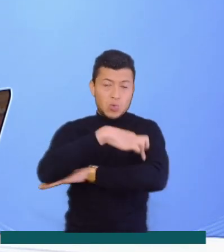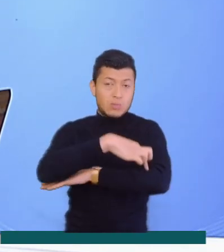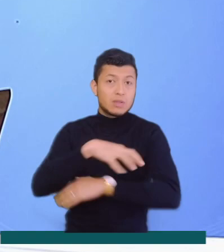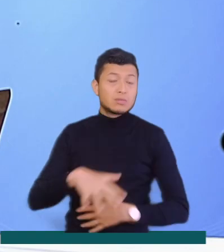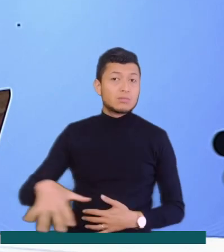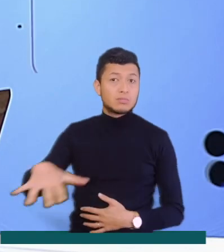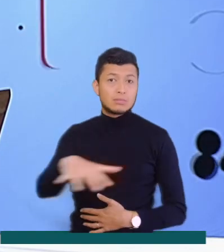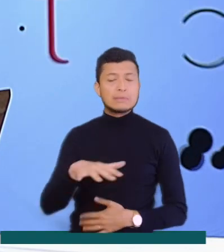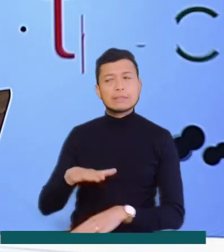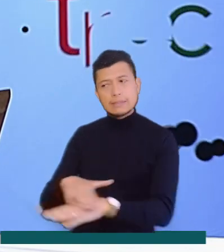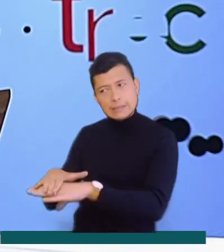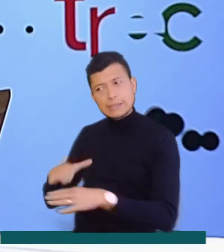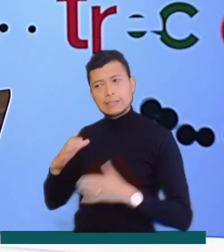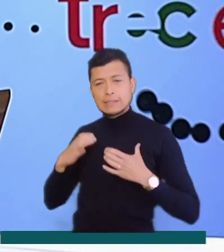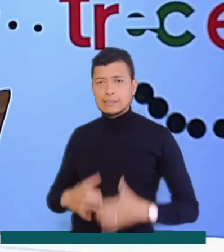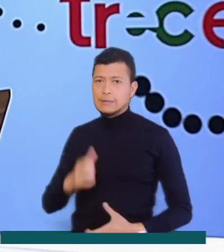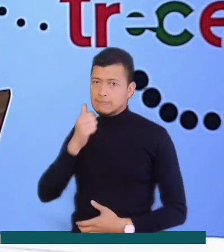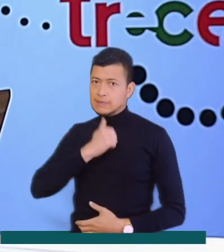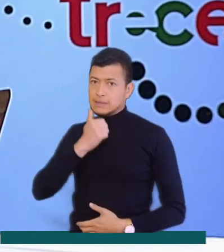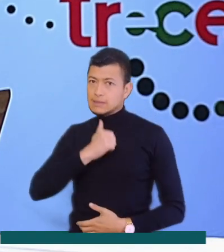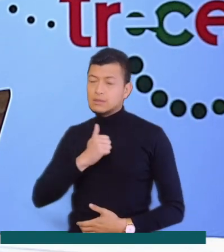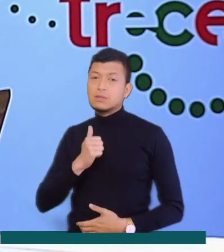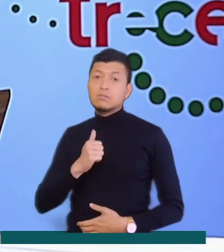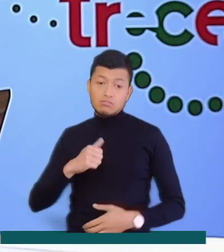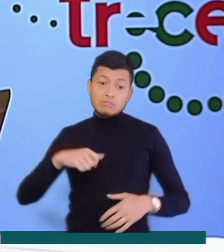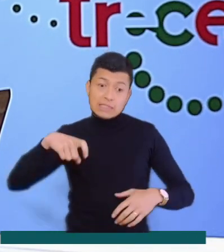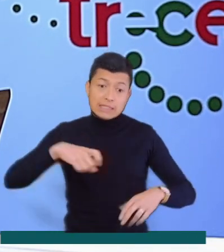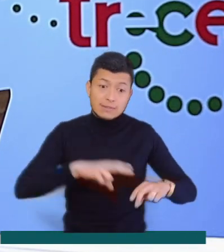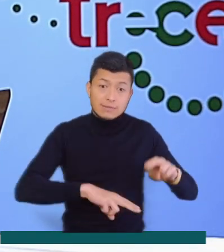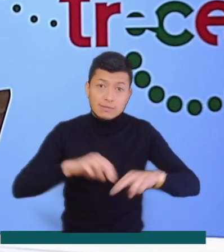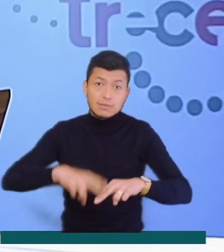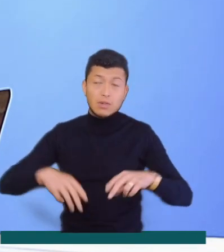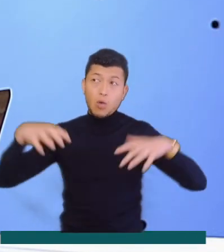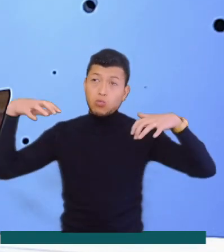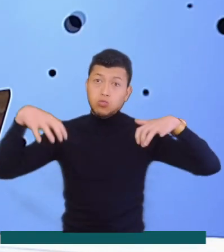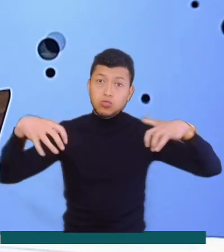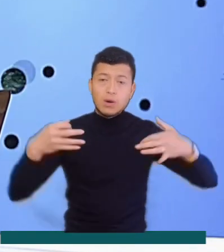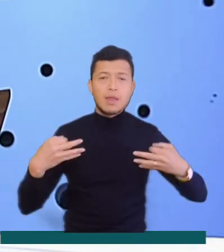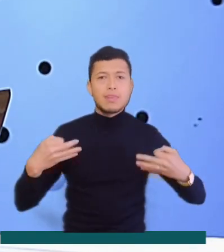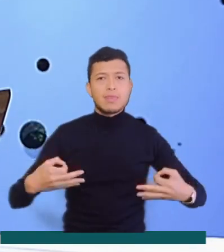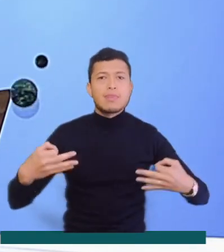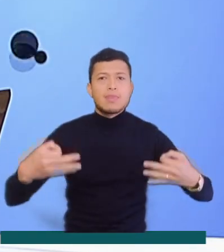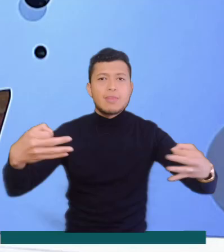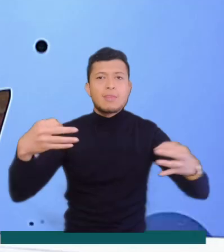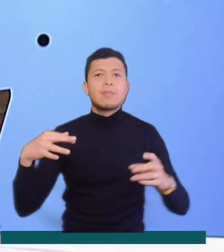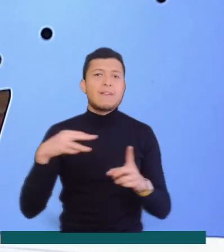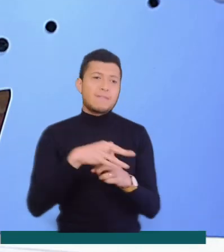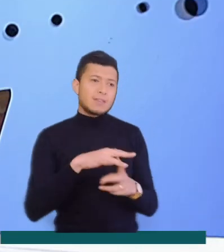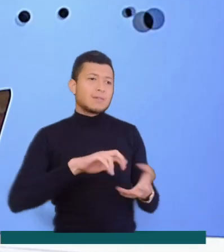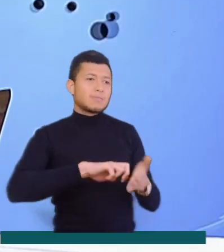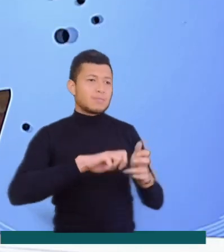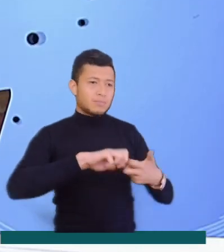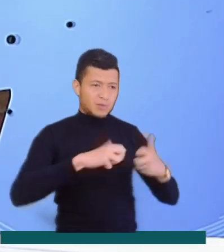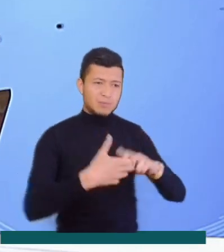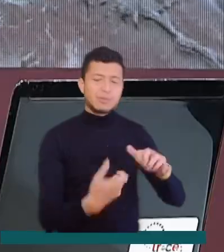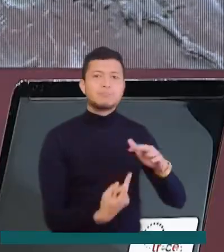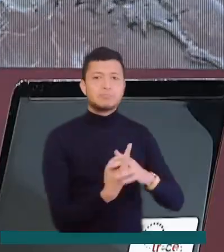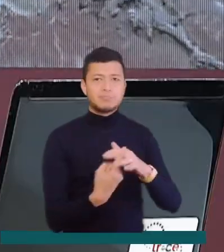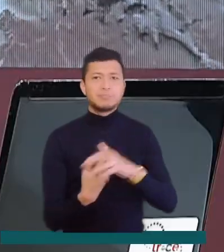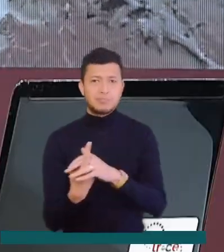estas intervenciones son necesarias, la intensidad de las lluvias hace que los trabajos tarden mucho más de lo esperado y generen, por supuesto, inconvenientes.